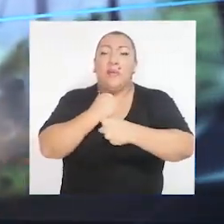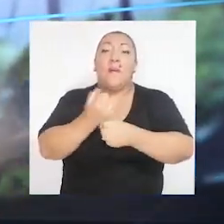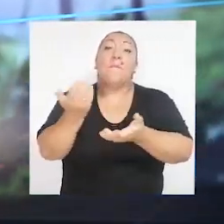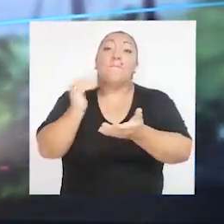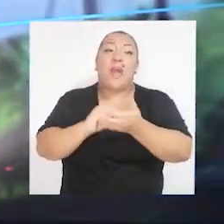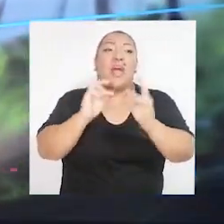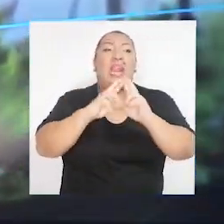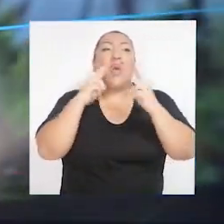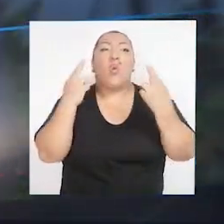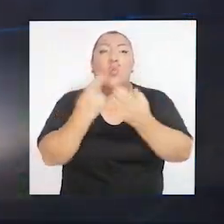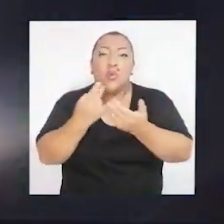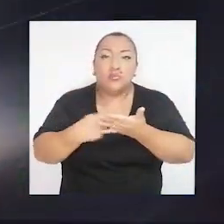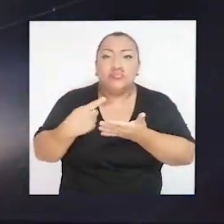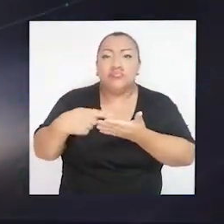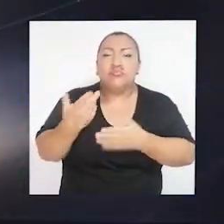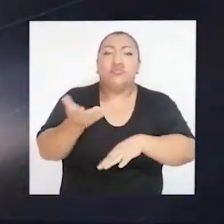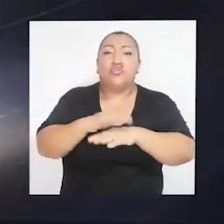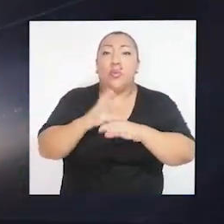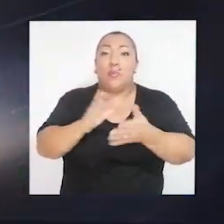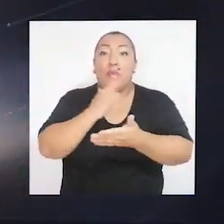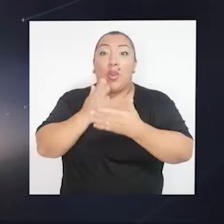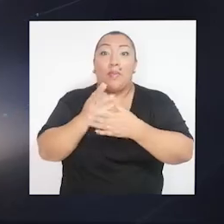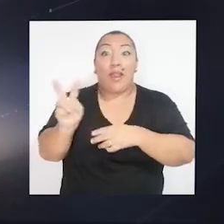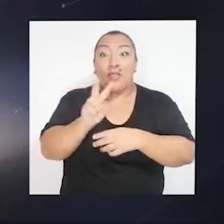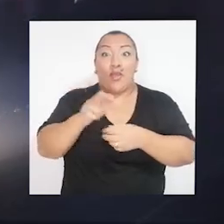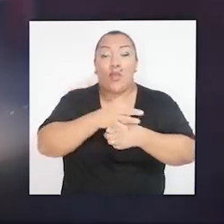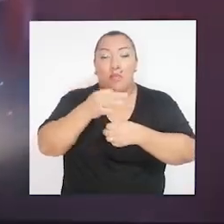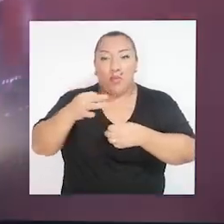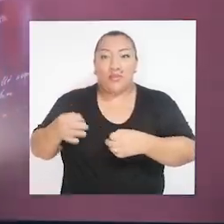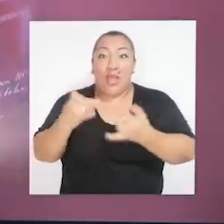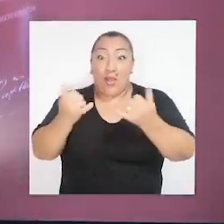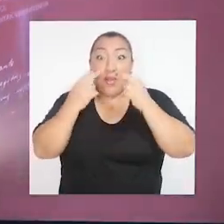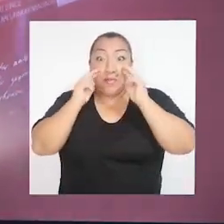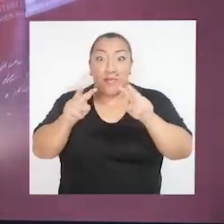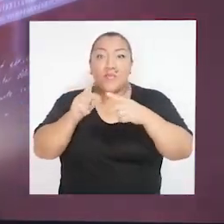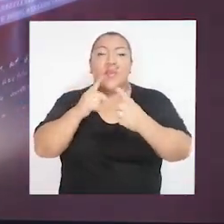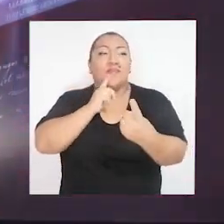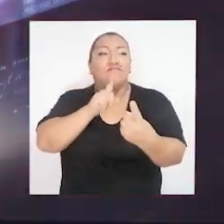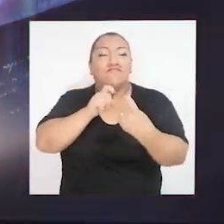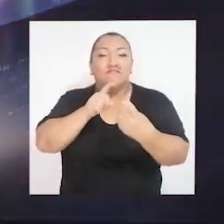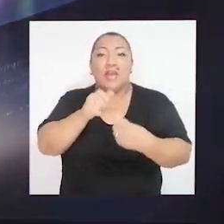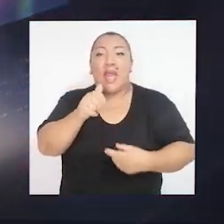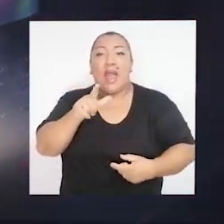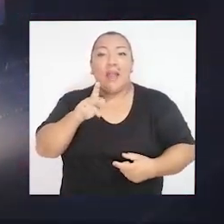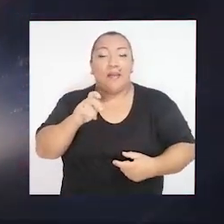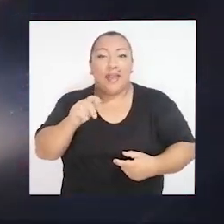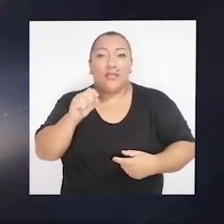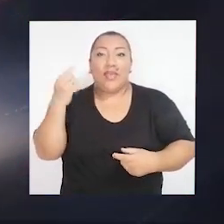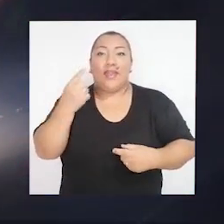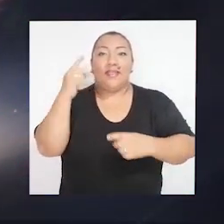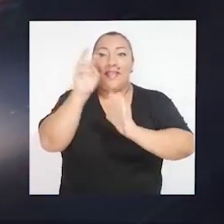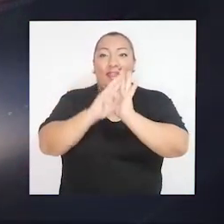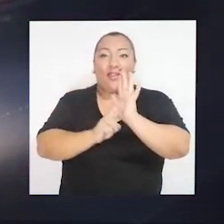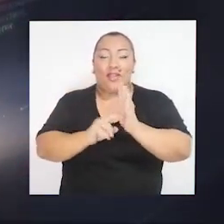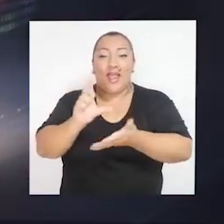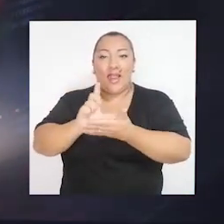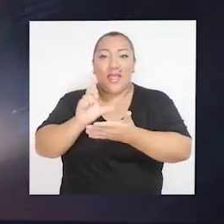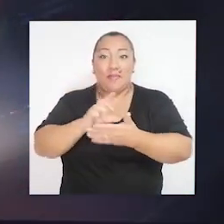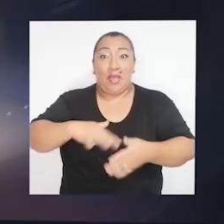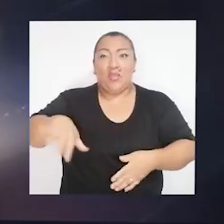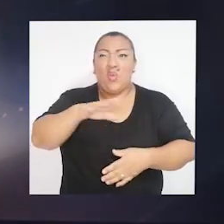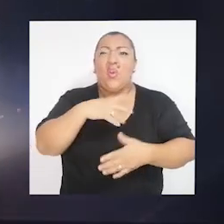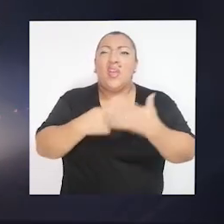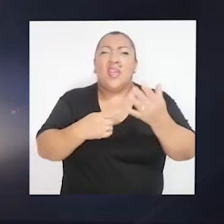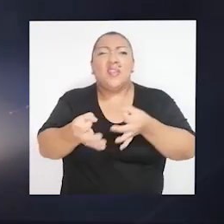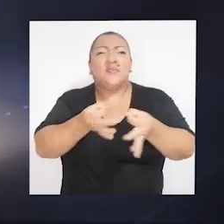reuniones sostenidas con los responsables de atender la emergencia en ambas regiones. Ahora veamos una entrevista con Alberto Arteaga, gerente regional de